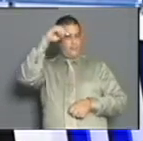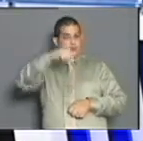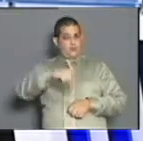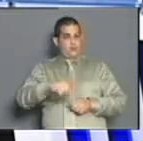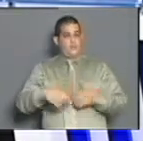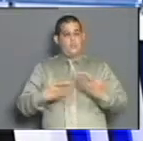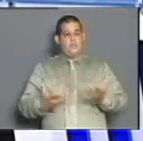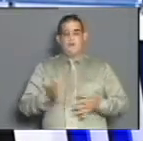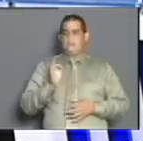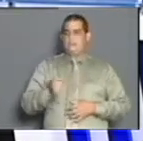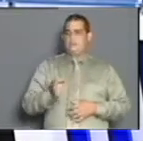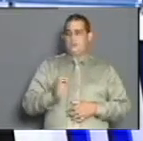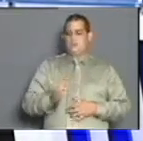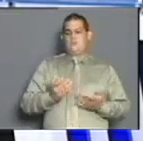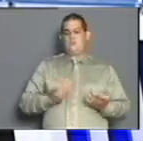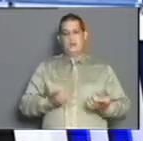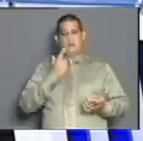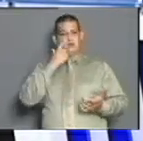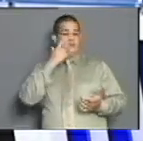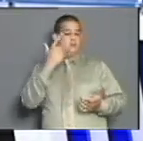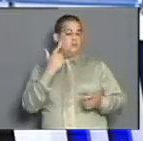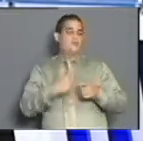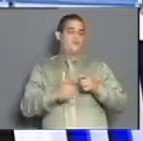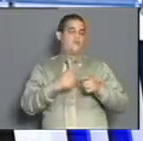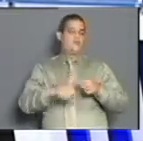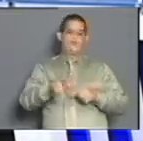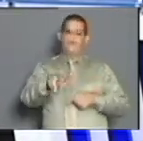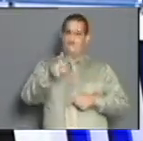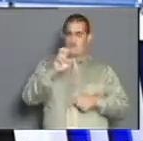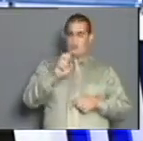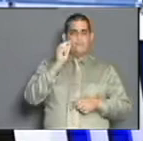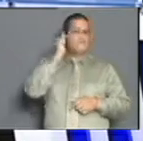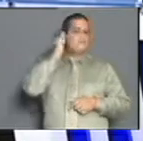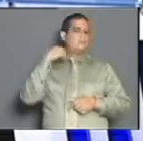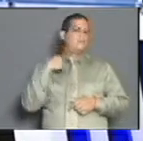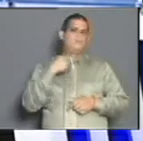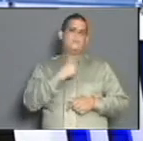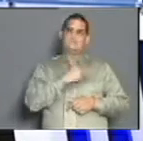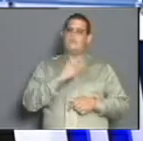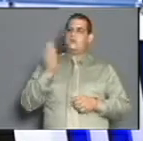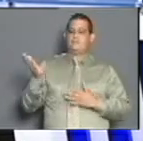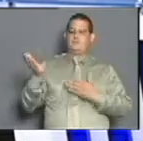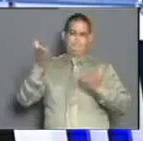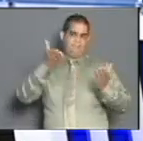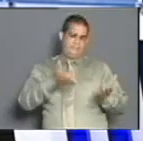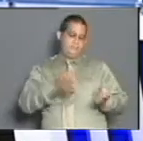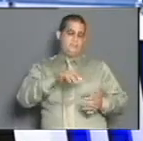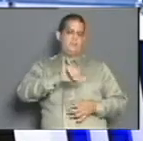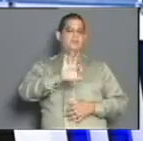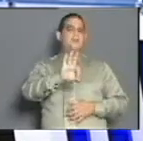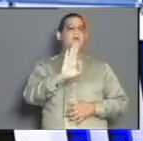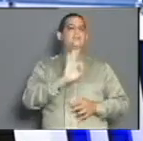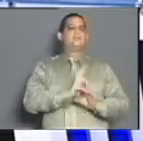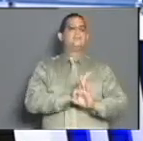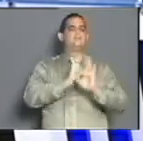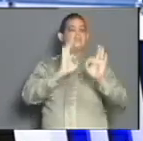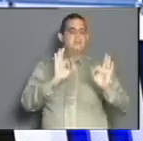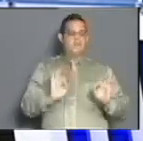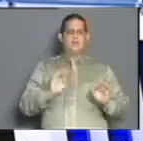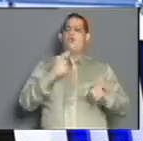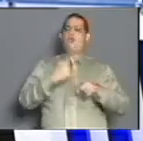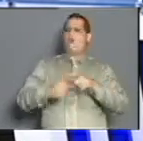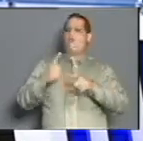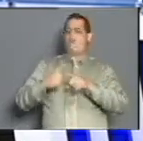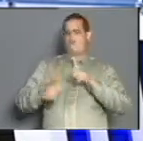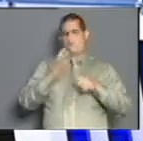emisión, como siempre tendremos actualidad, está nuestra invitada especial, la doctora María Eugenia Escobar Pérez, y también estaremos tratando otros tópicos de interés